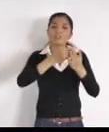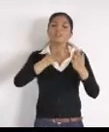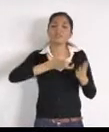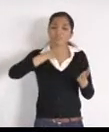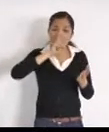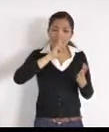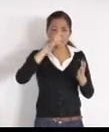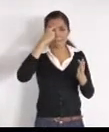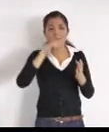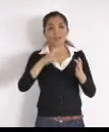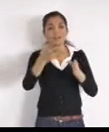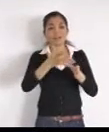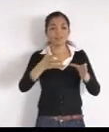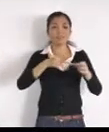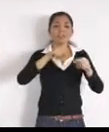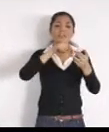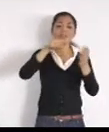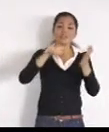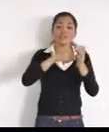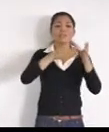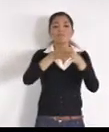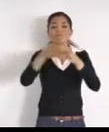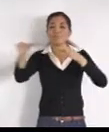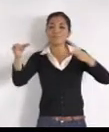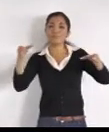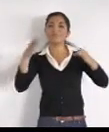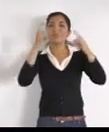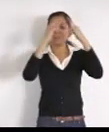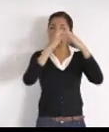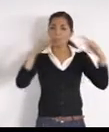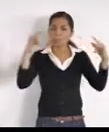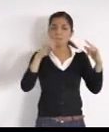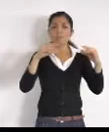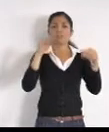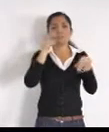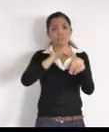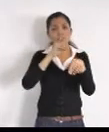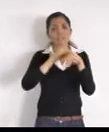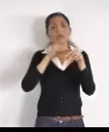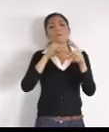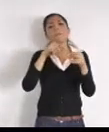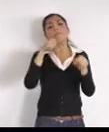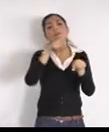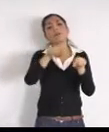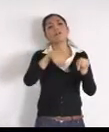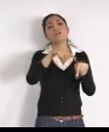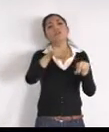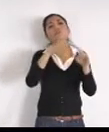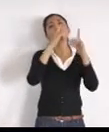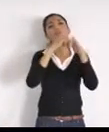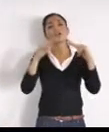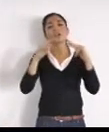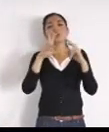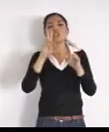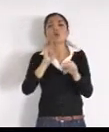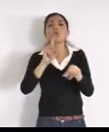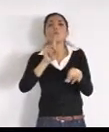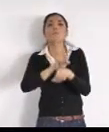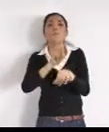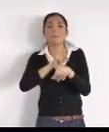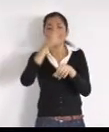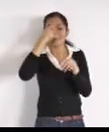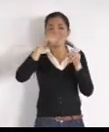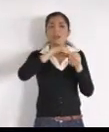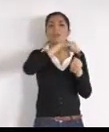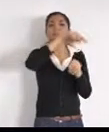gestionando, para que, el tianguis, no se convierta, en un problema, para su entorno, por eso, en algunos casos, subimos, la tarifa, todo